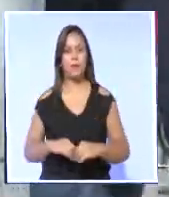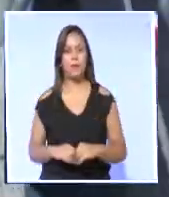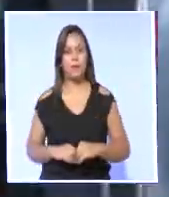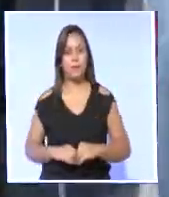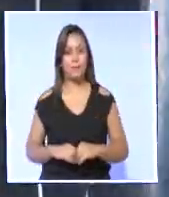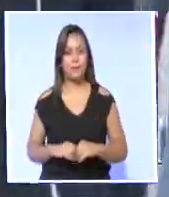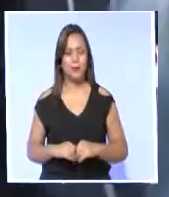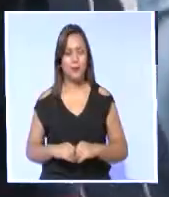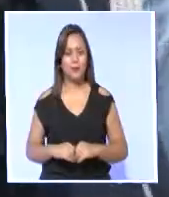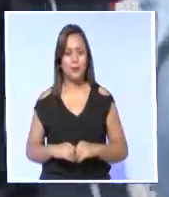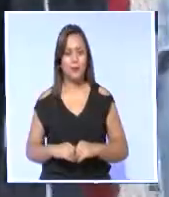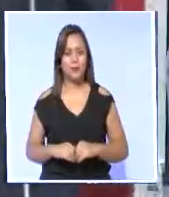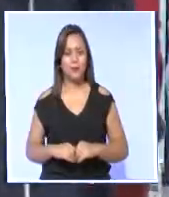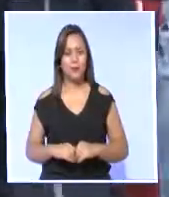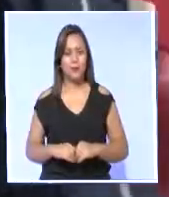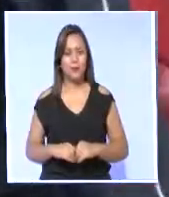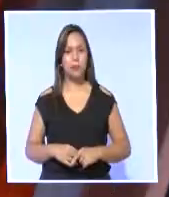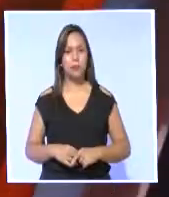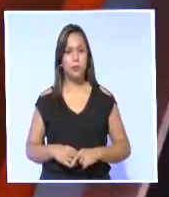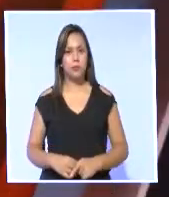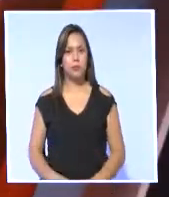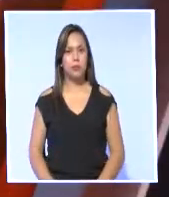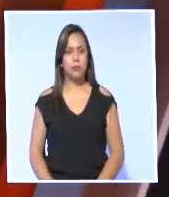María Fernanda Medina, TVL Noticias.